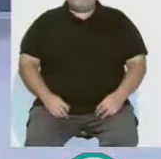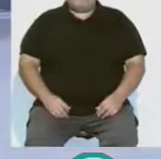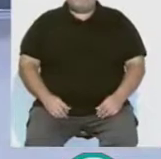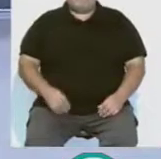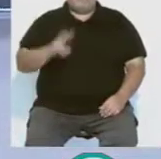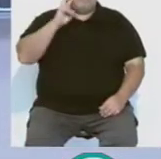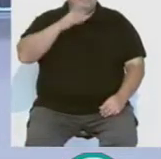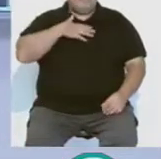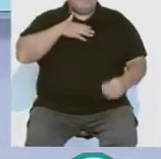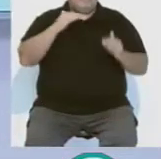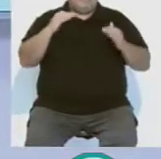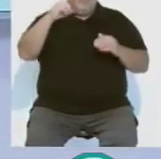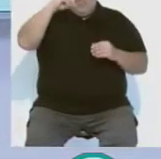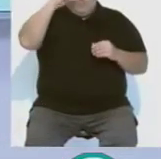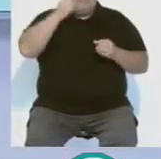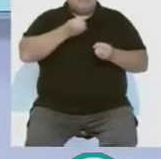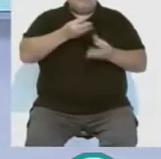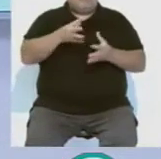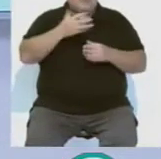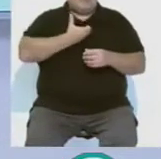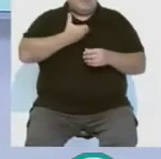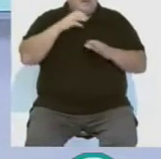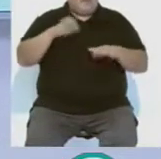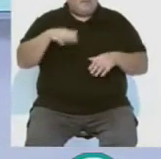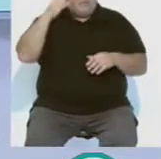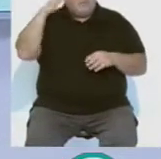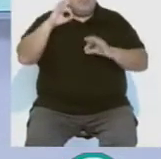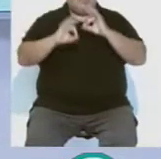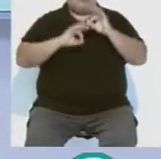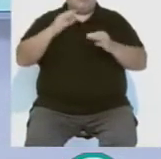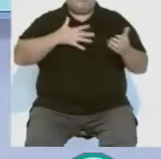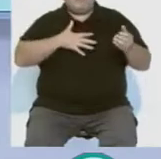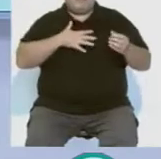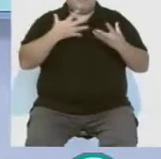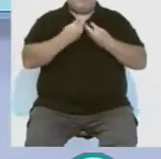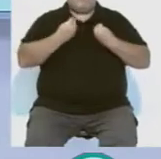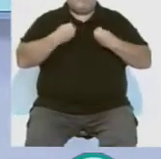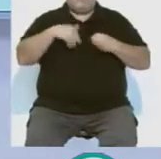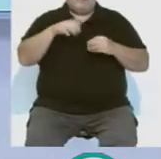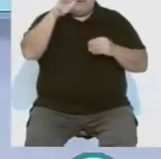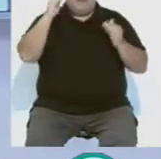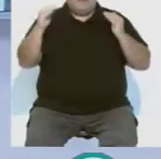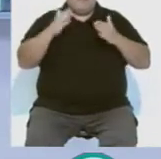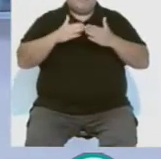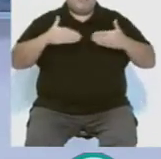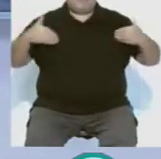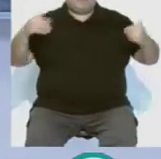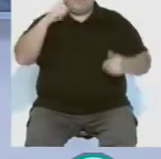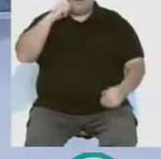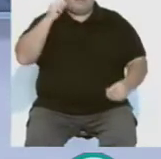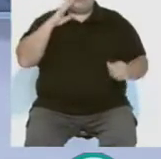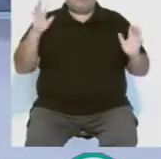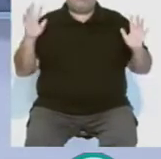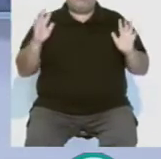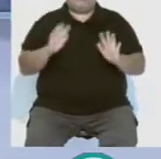En nuestro espacio cultural les contamos que el Ayuntamiento de Cádiz ha organizado un baile de convivencia este verano. El Baluarte de la Candelaria fue el